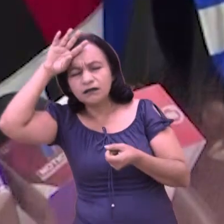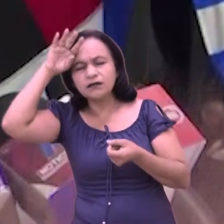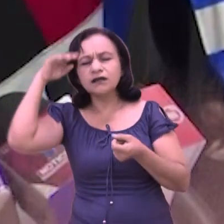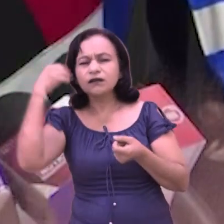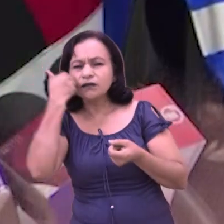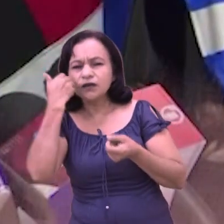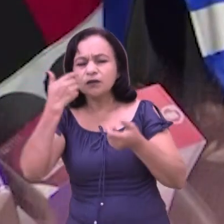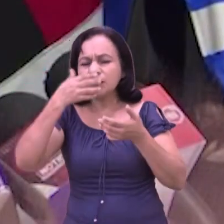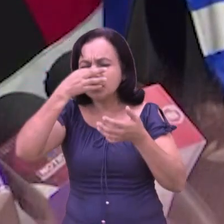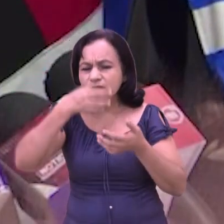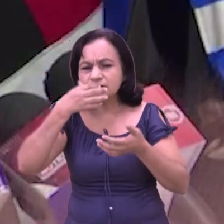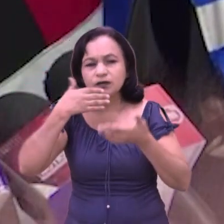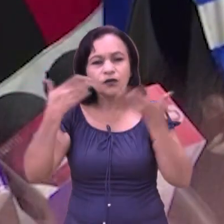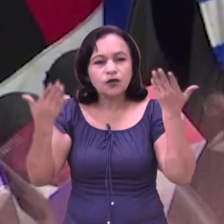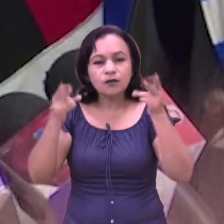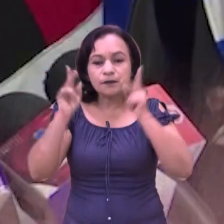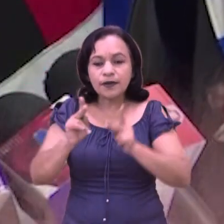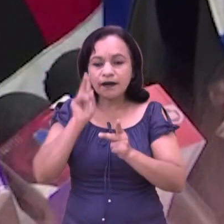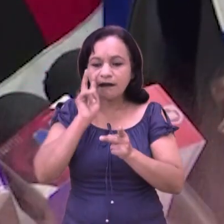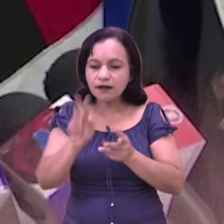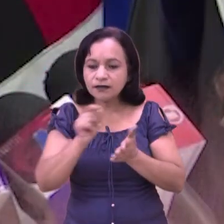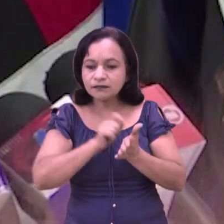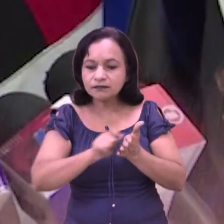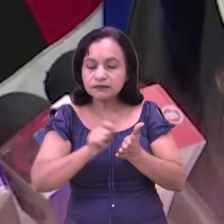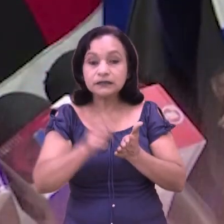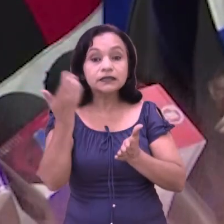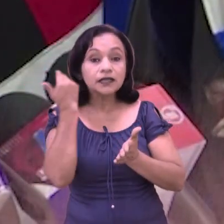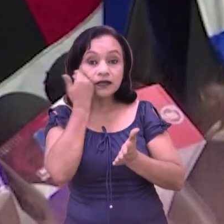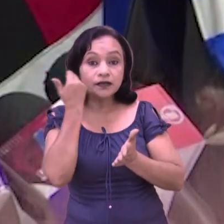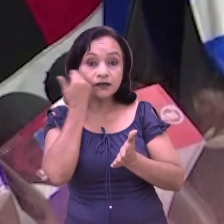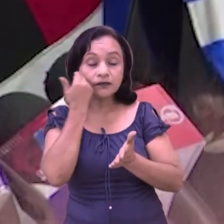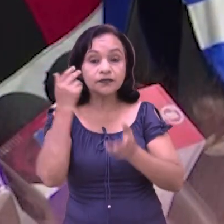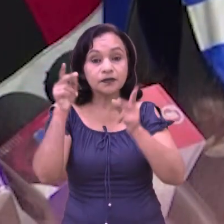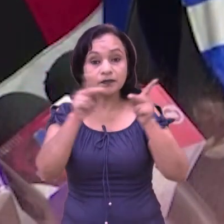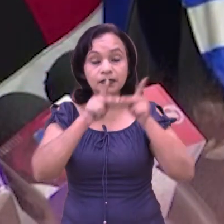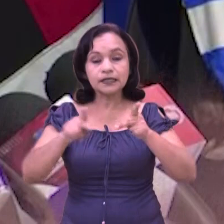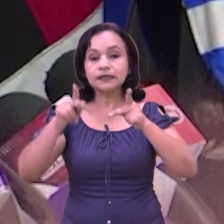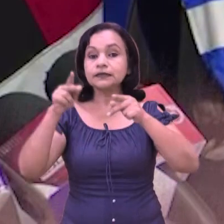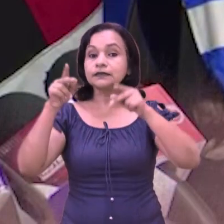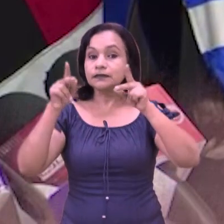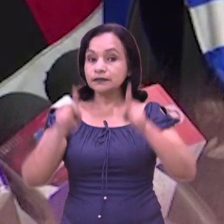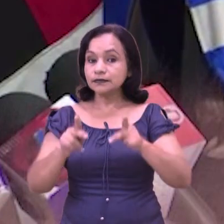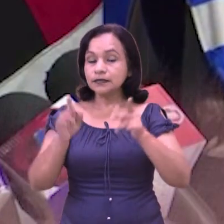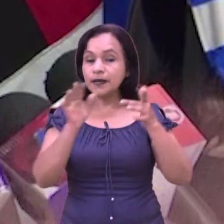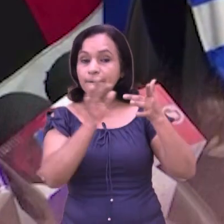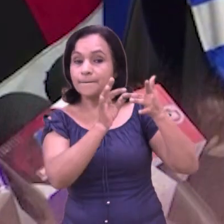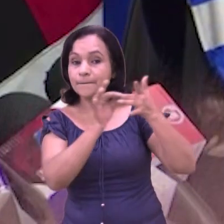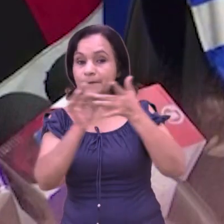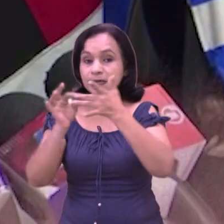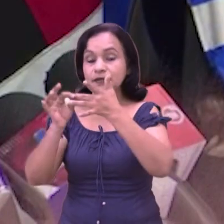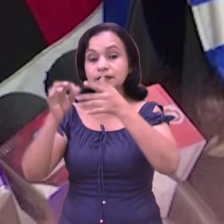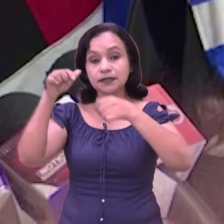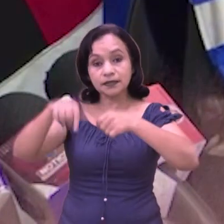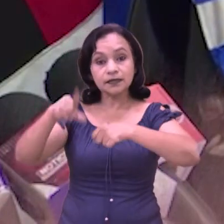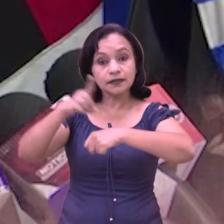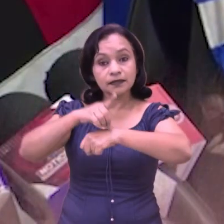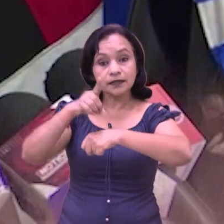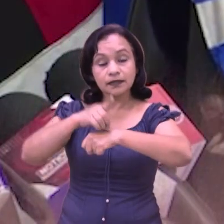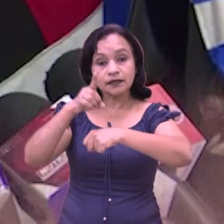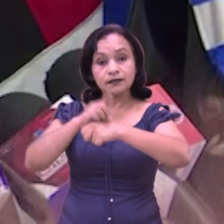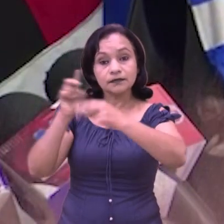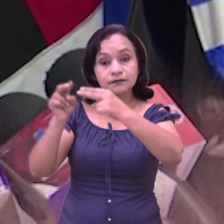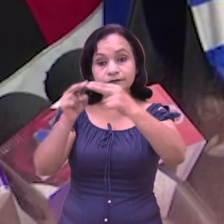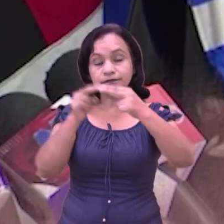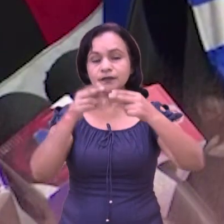abordaje correcto de la atención a aquellos casos que se estén presentando en el personal de salud. Los especialistas en